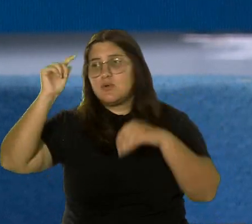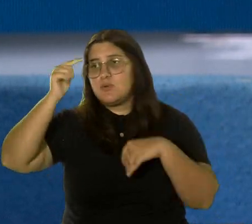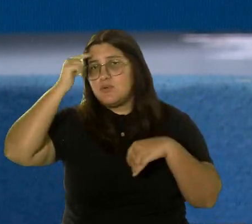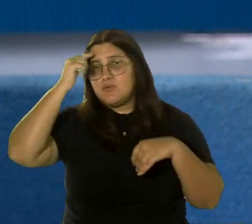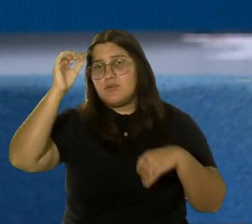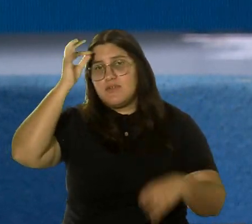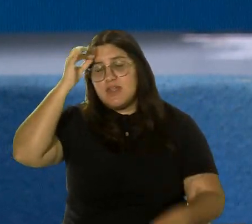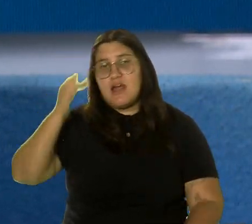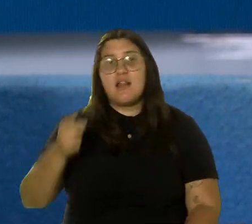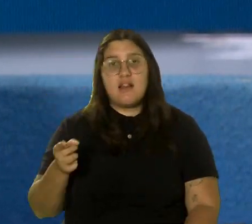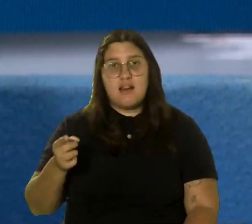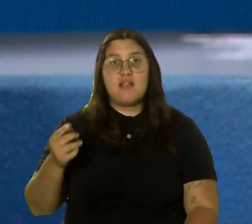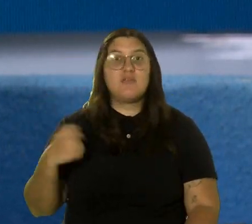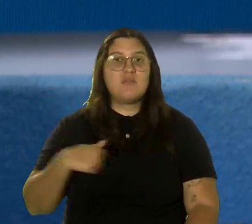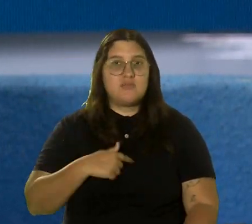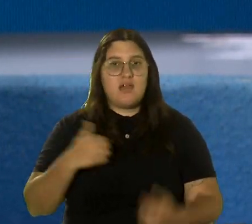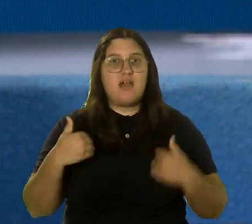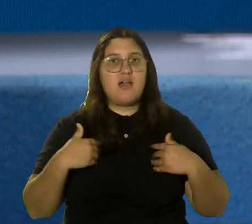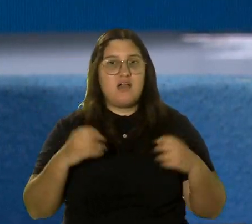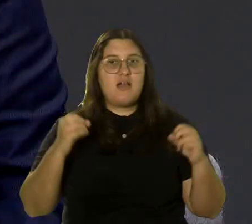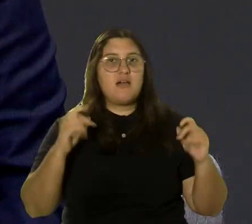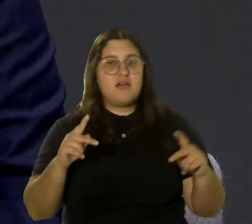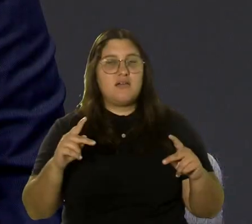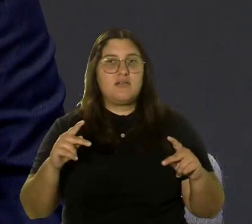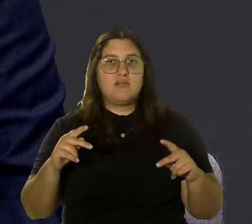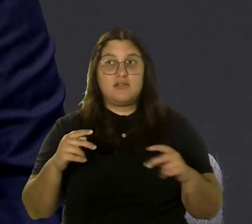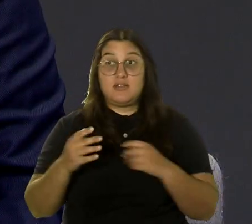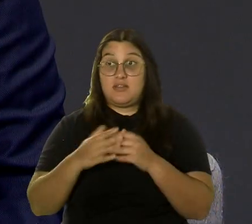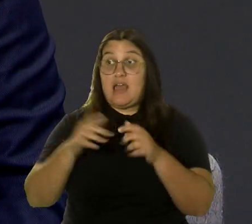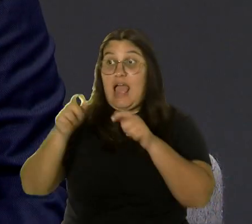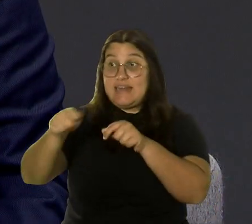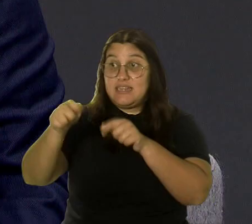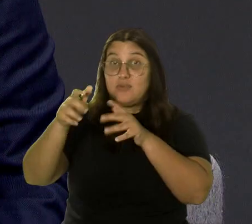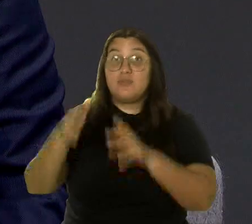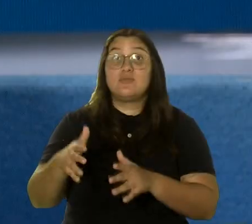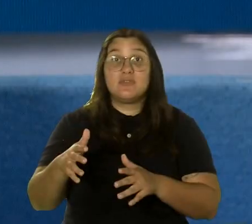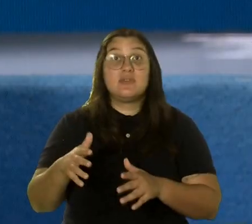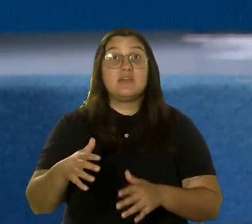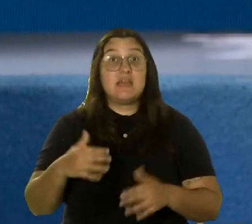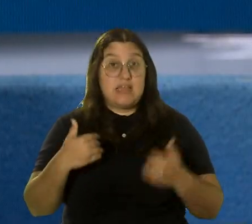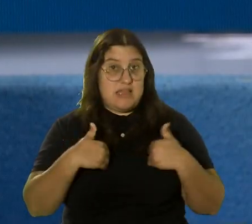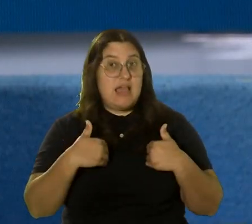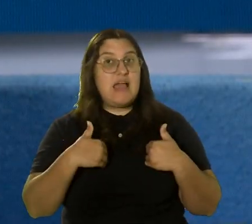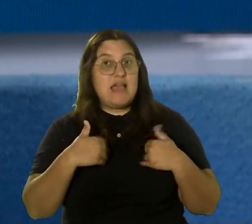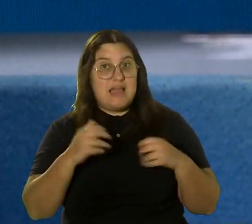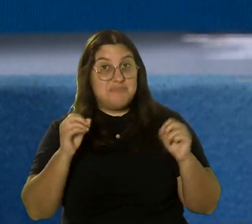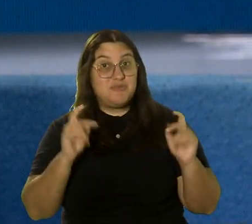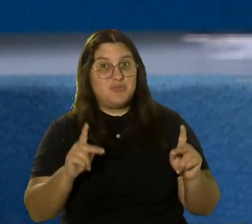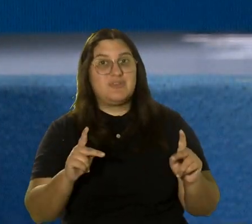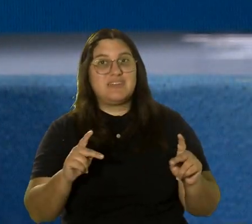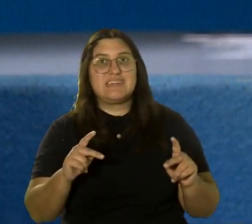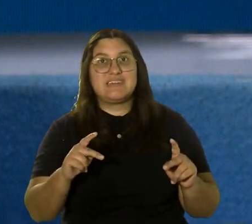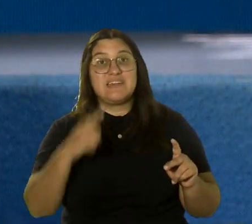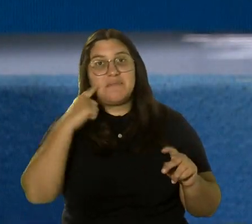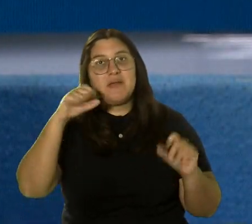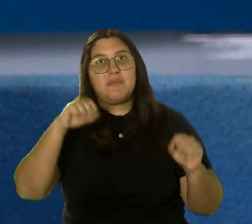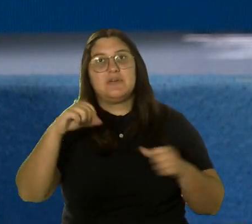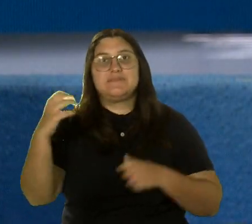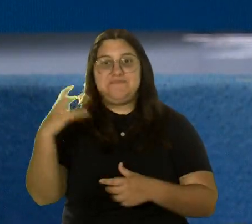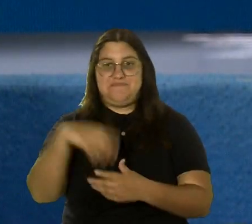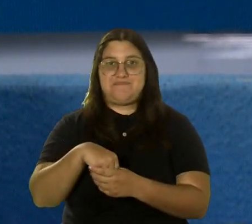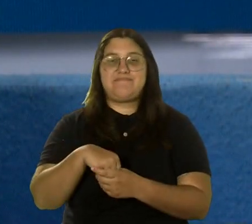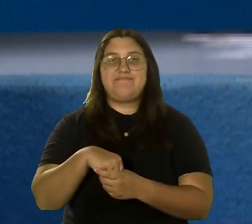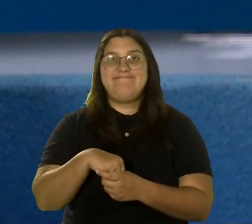abrimos puertas para que estas compañías... Si es agricultor. Si es agricultor, sí existe la oportunidad de poder entonces